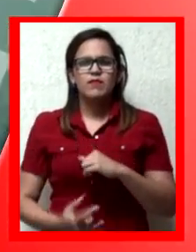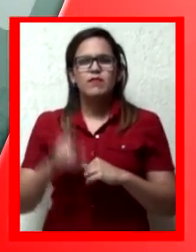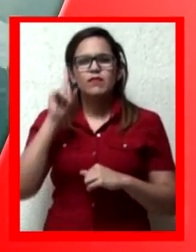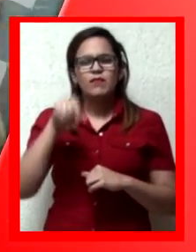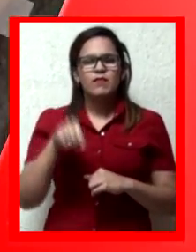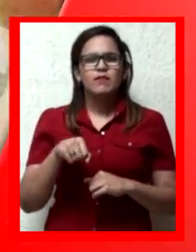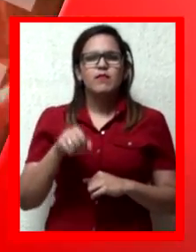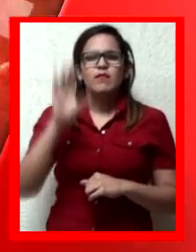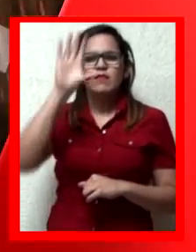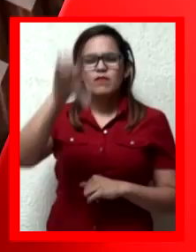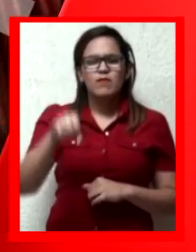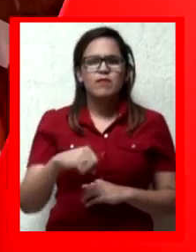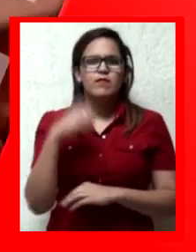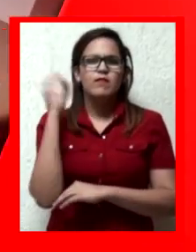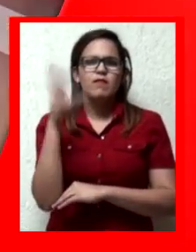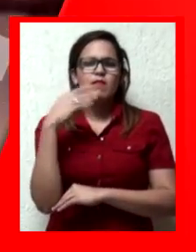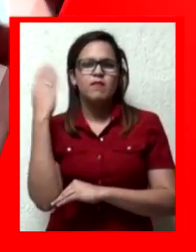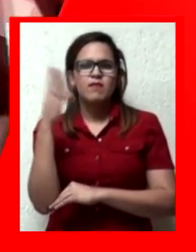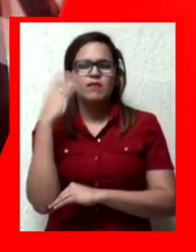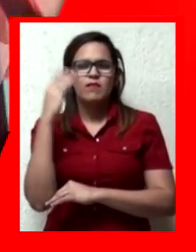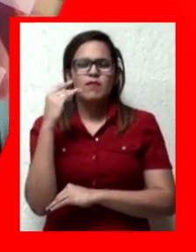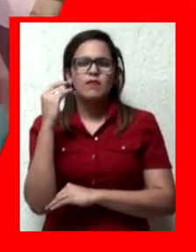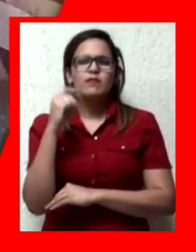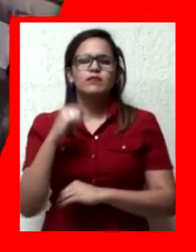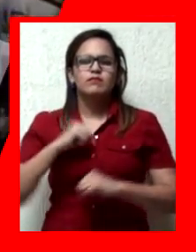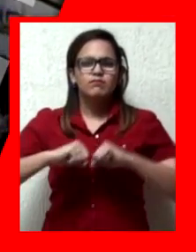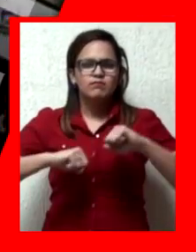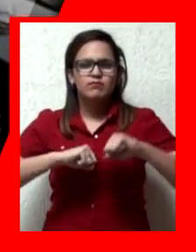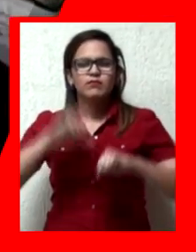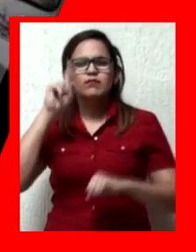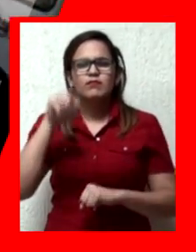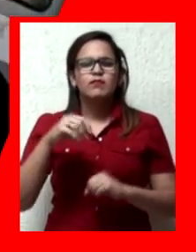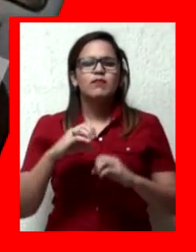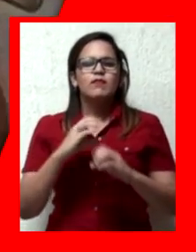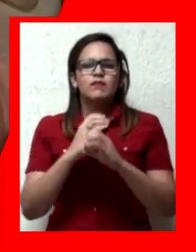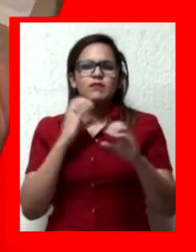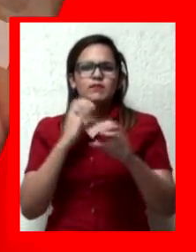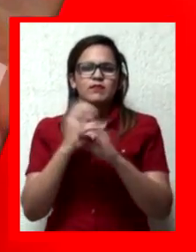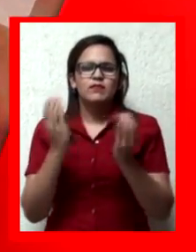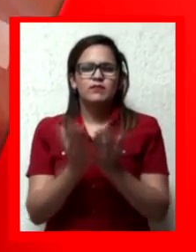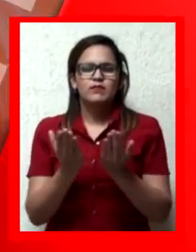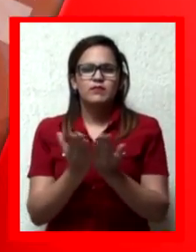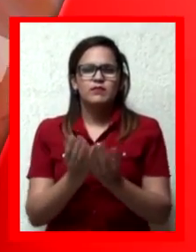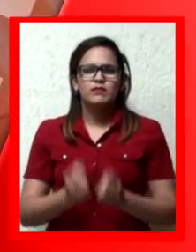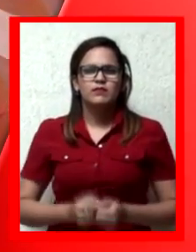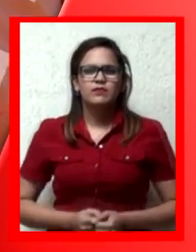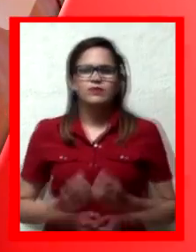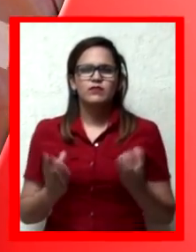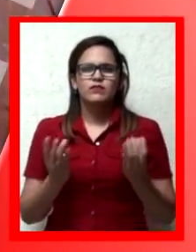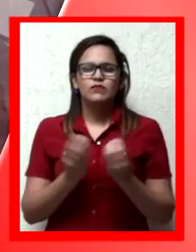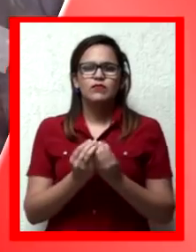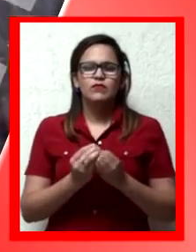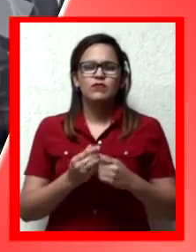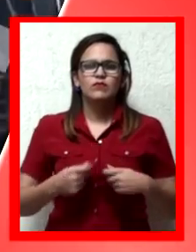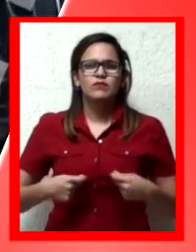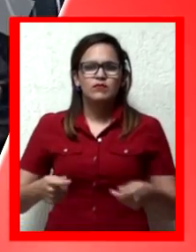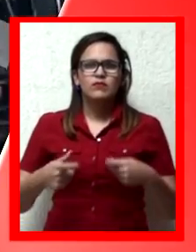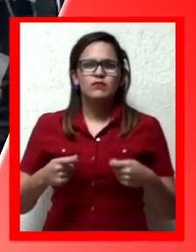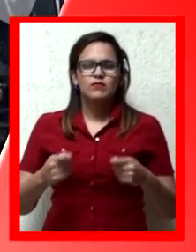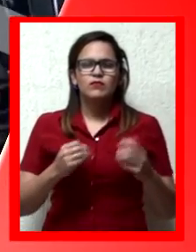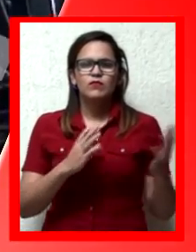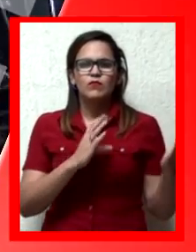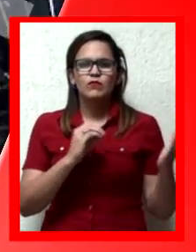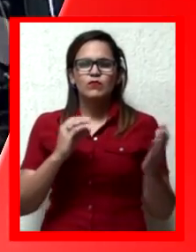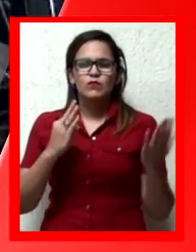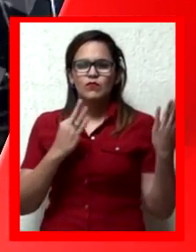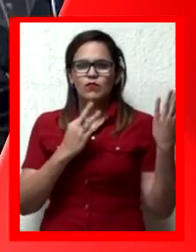así como la adquisición de activos como ambulancias para el servicio de atención inmediata y transporte escolar Con una inversión superior